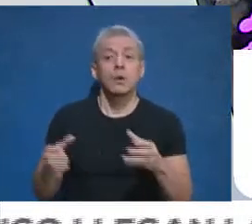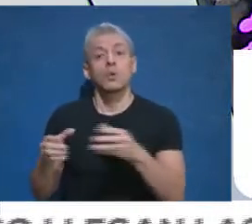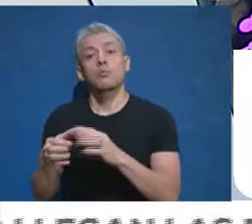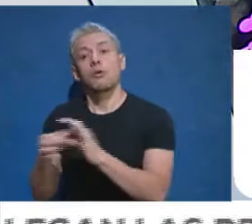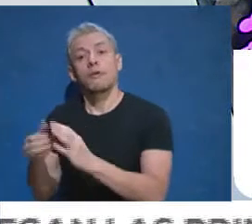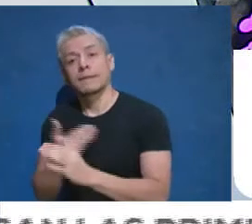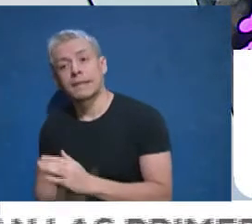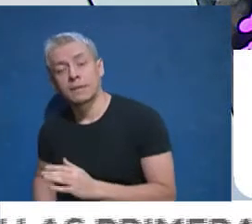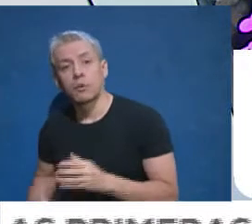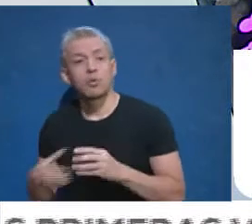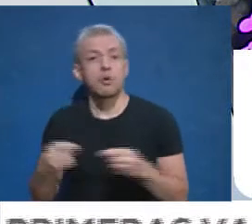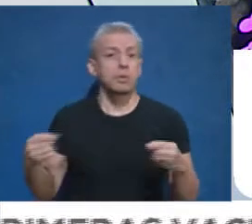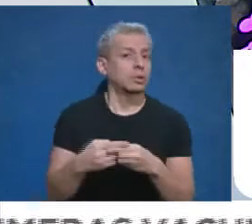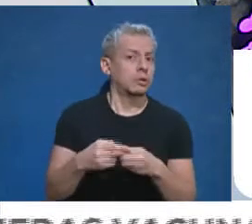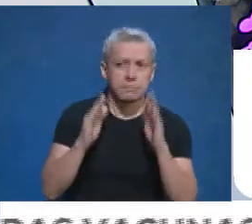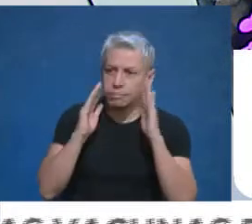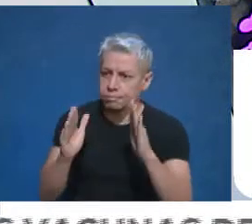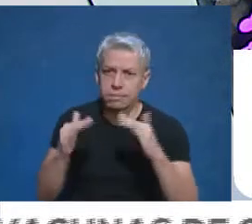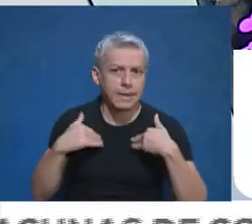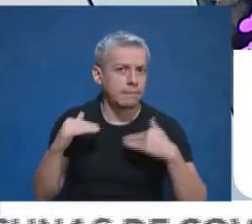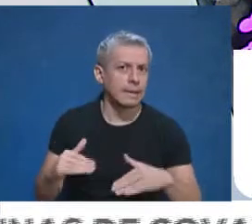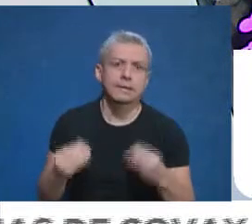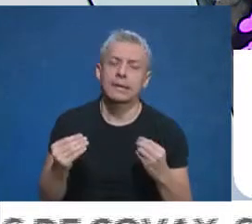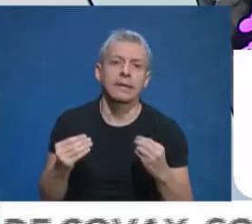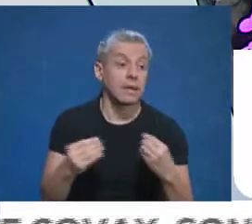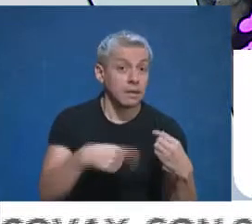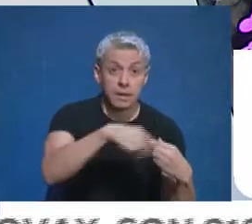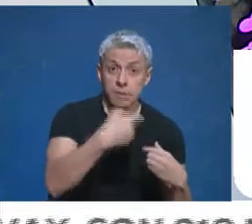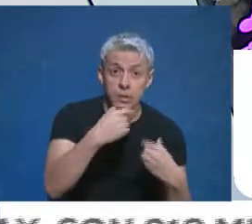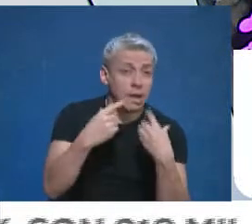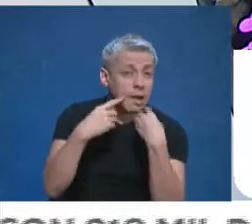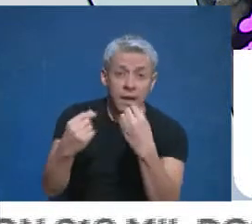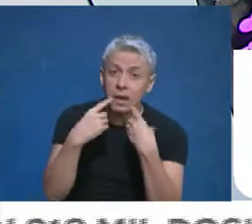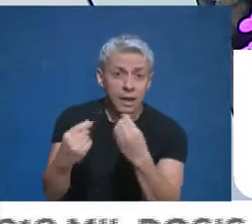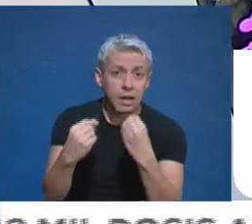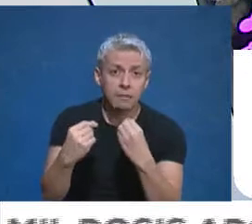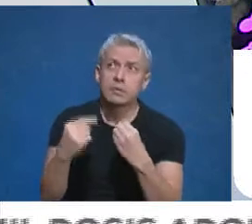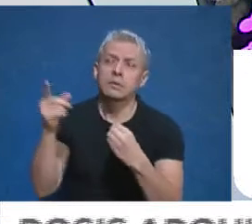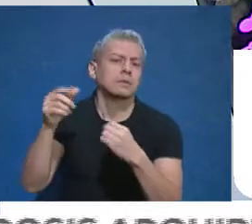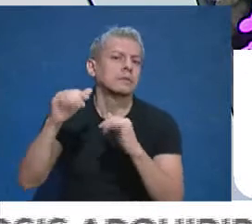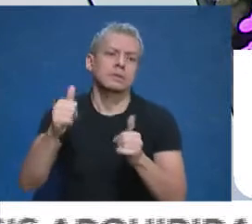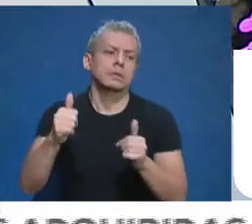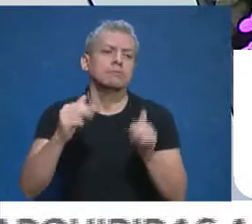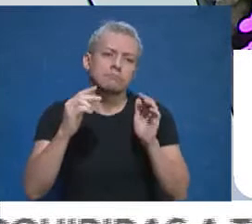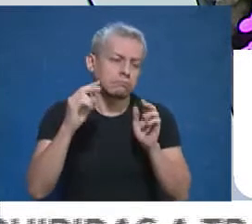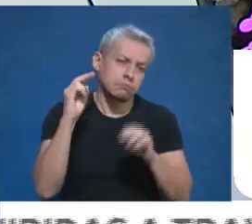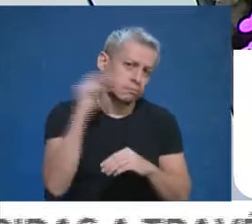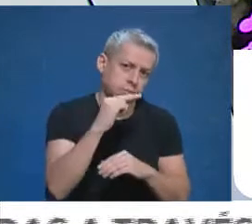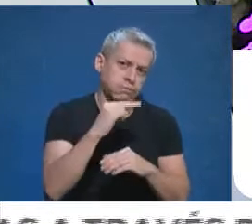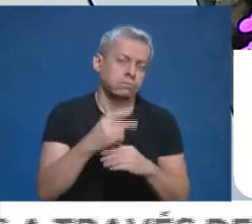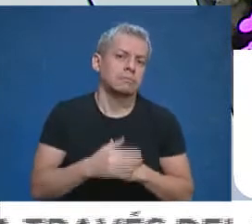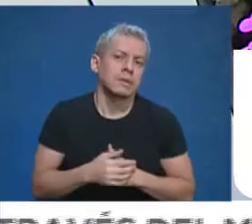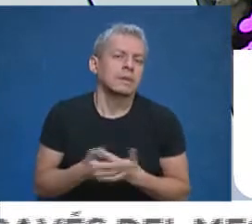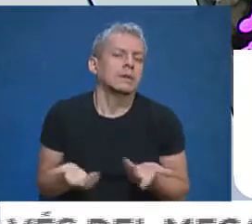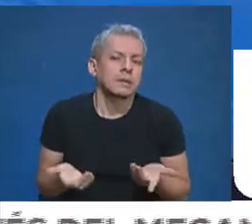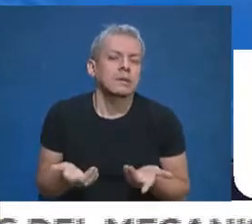de la oposición de Mendoza está puesta en eso. ¿Escucharon aquel reclamo? Bueno, den lugar también a lo que estamos solicitando nosotros. Sí, lo que pasa es que